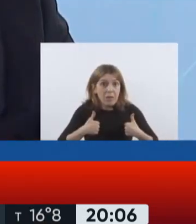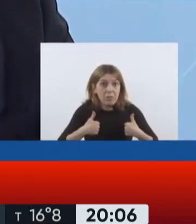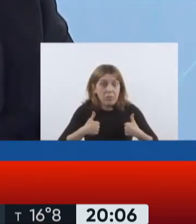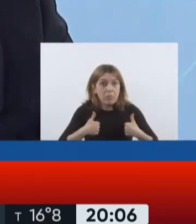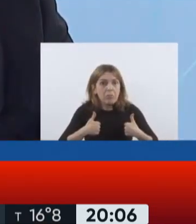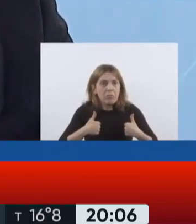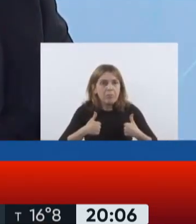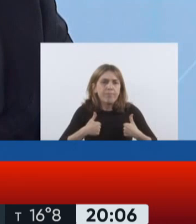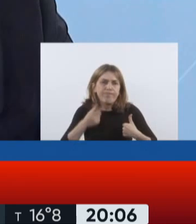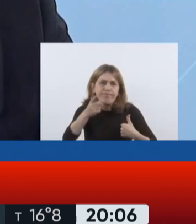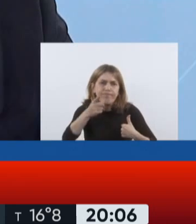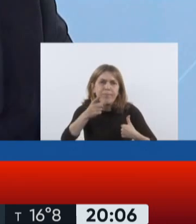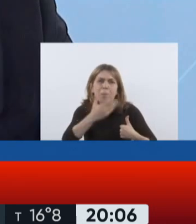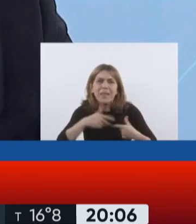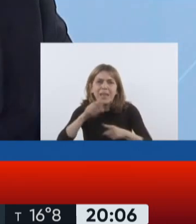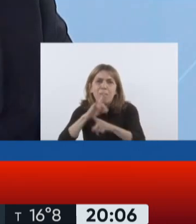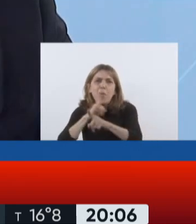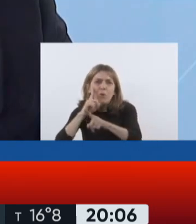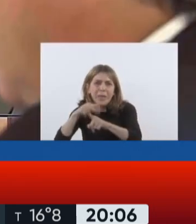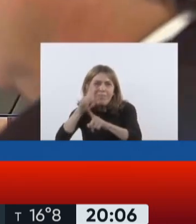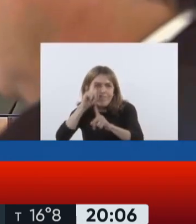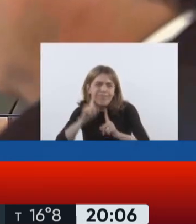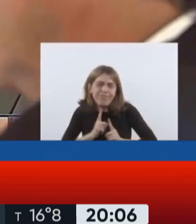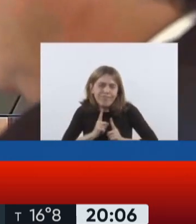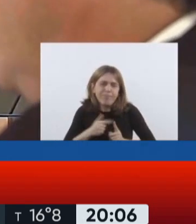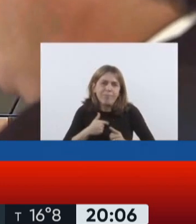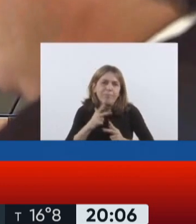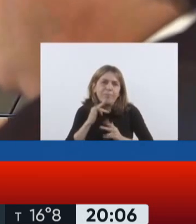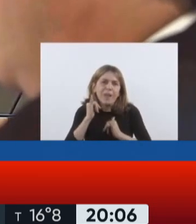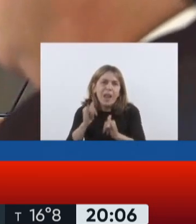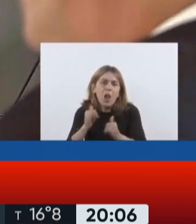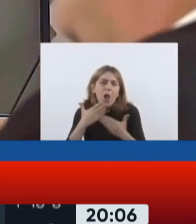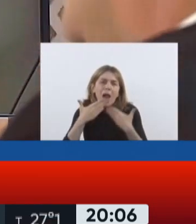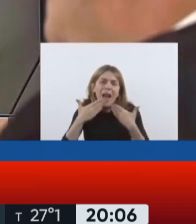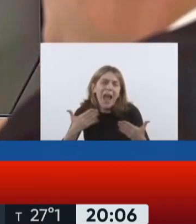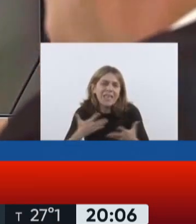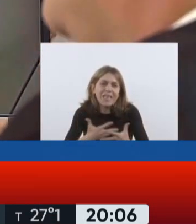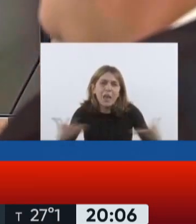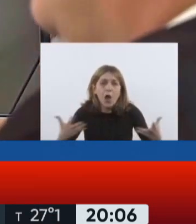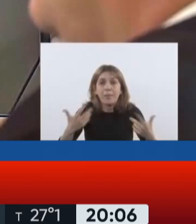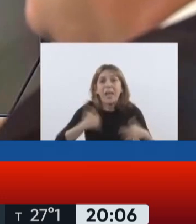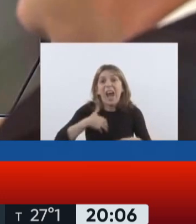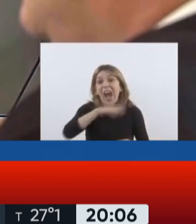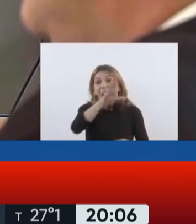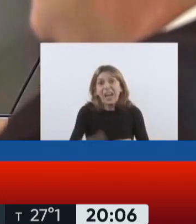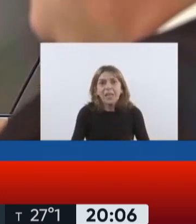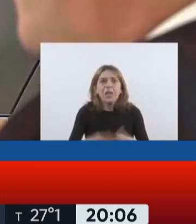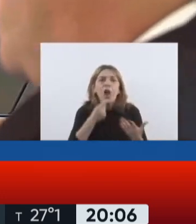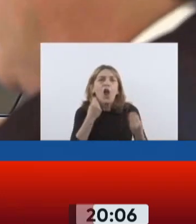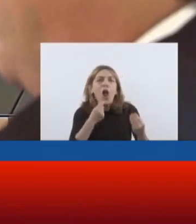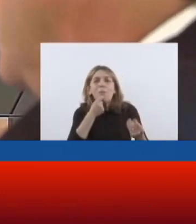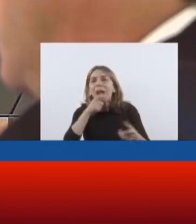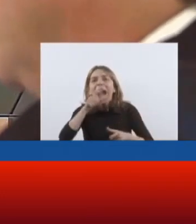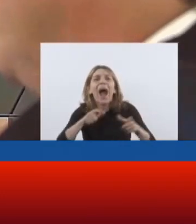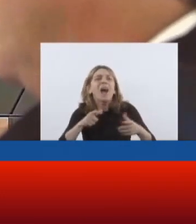Créame, presidente Putin, le estamos inmensamente agradecidos. Decimos en Argentina que los amigos se conocen en